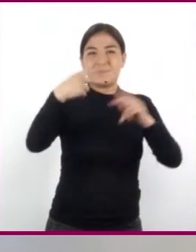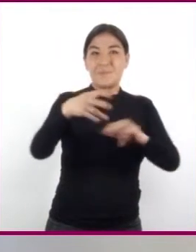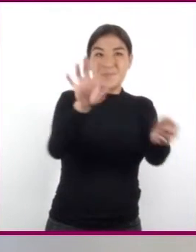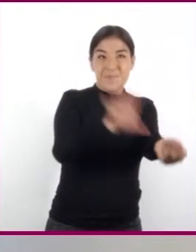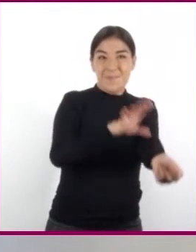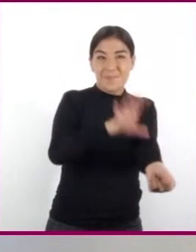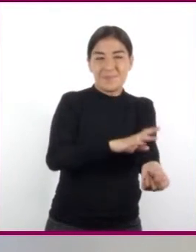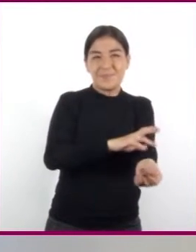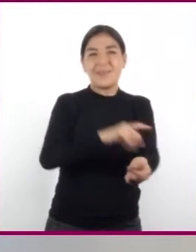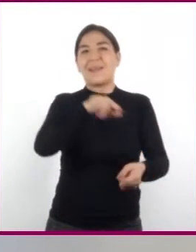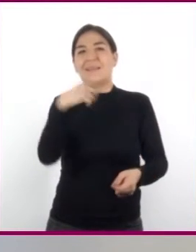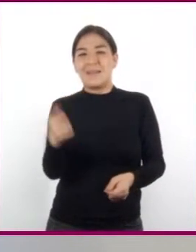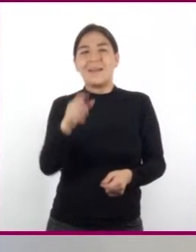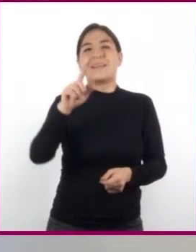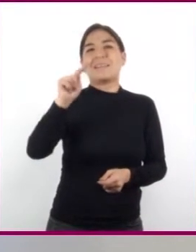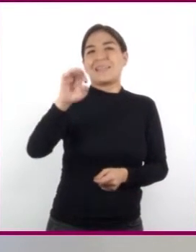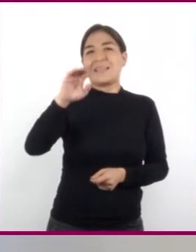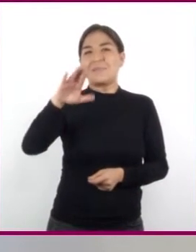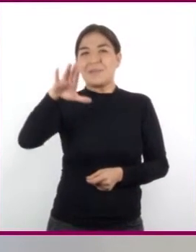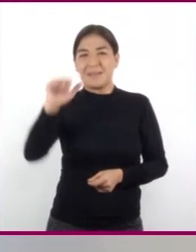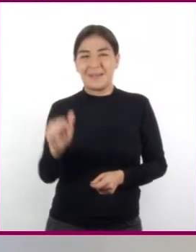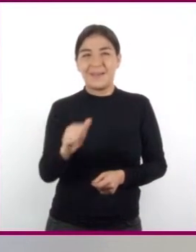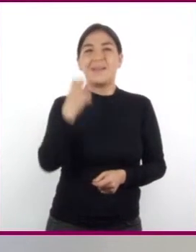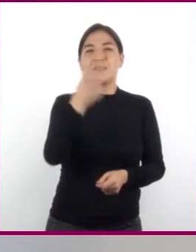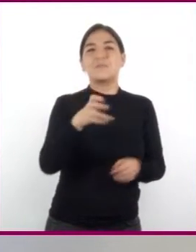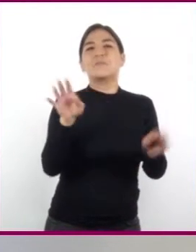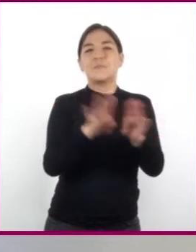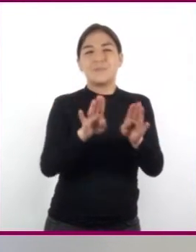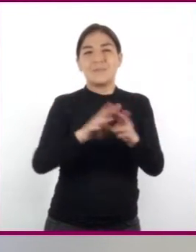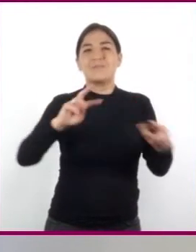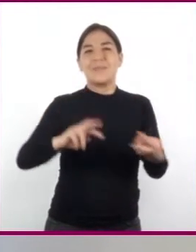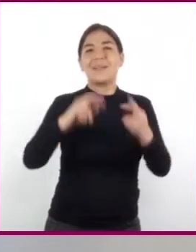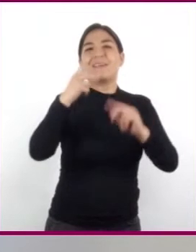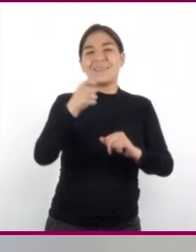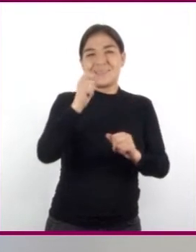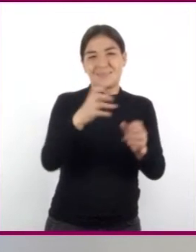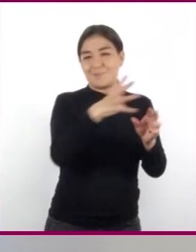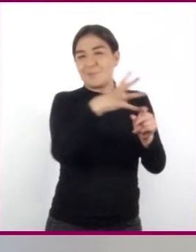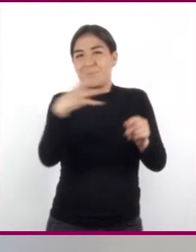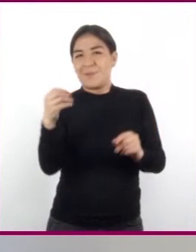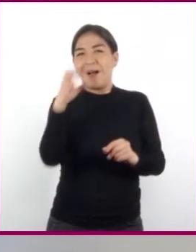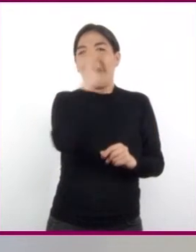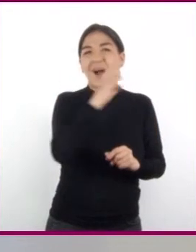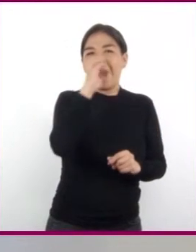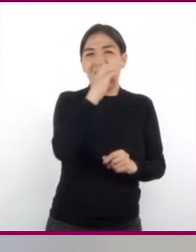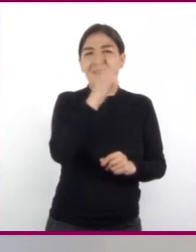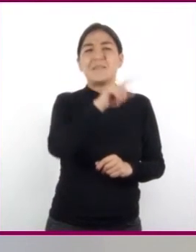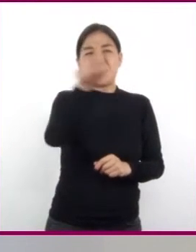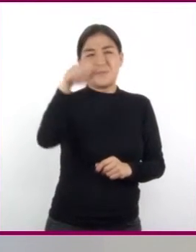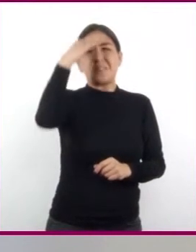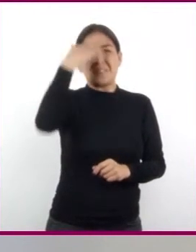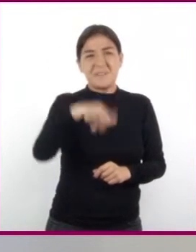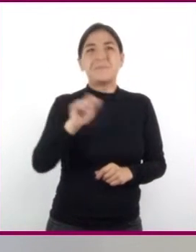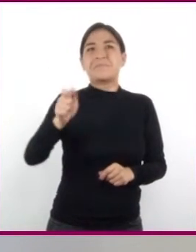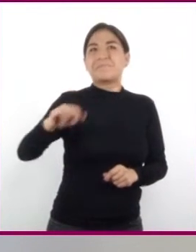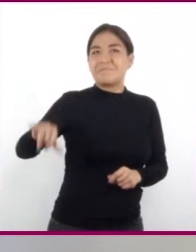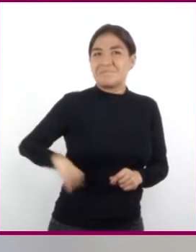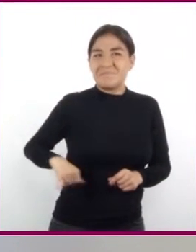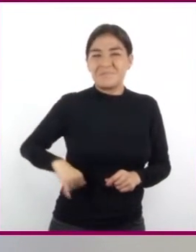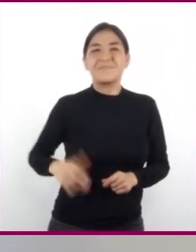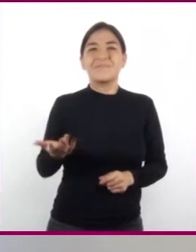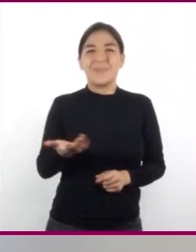en térmica. Y eso hace posible la transferencia de calor. ¿Y sabes qué resulta interesante?